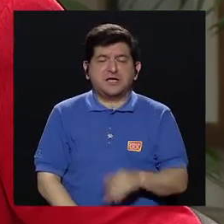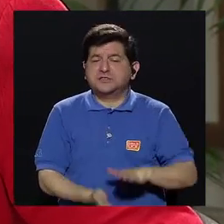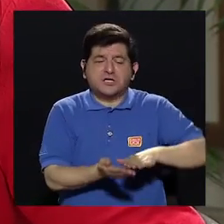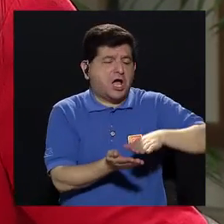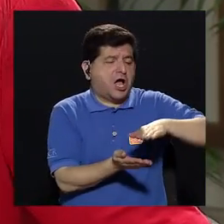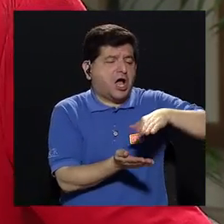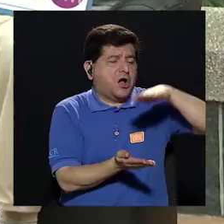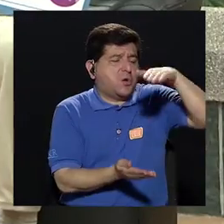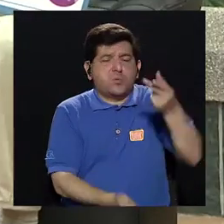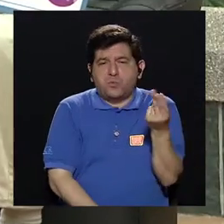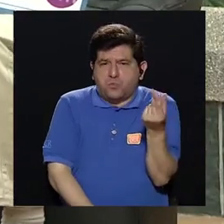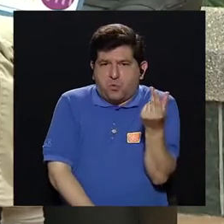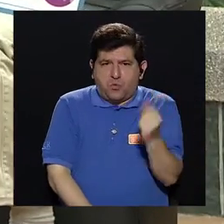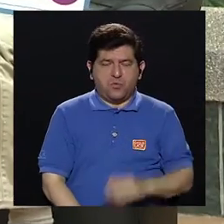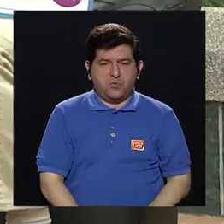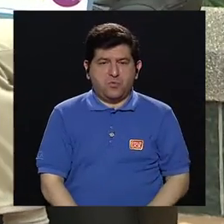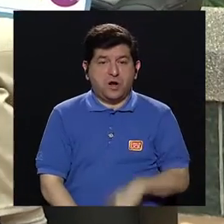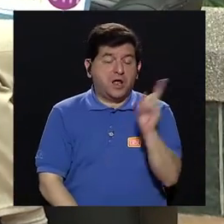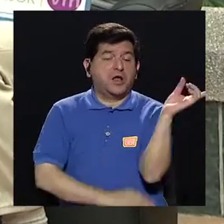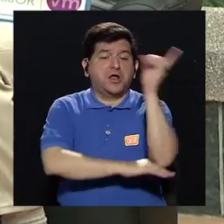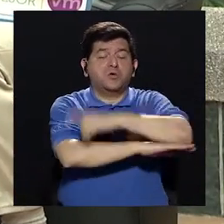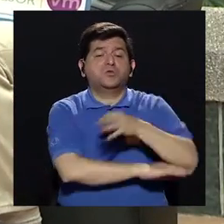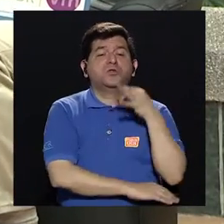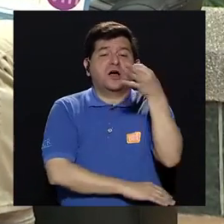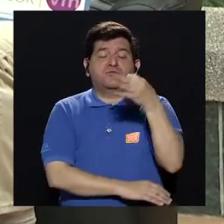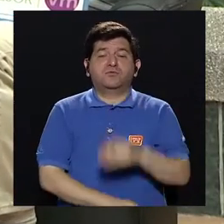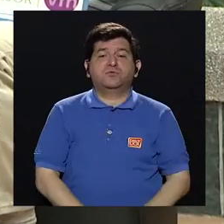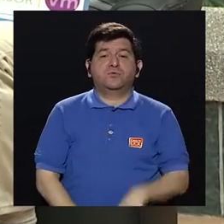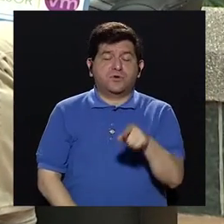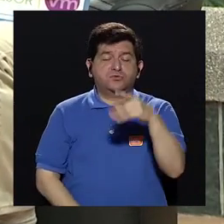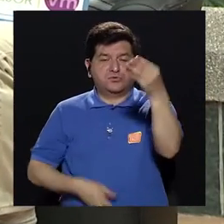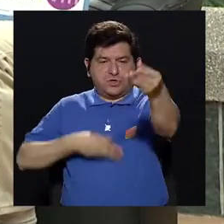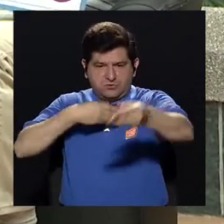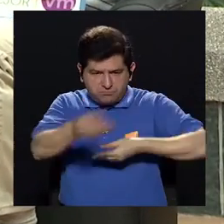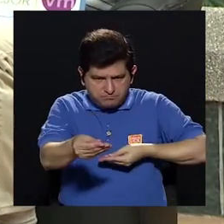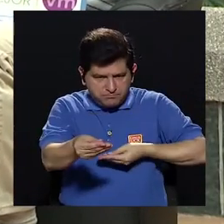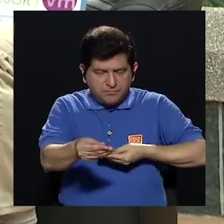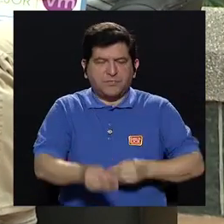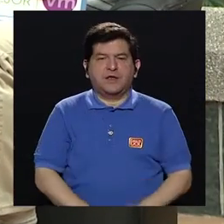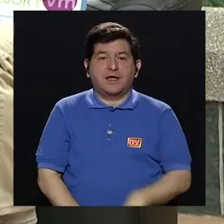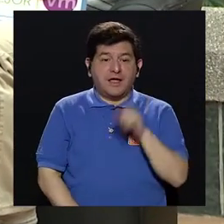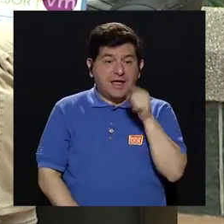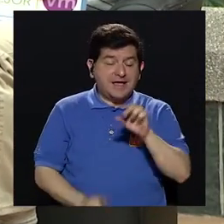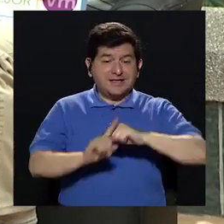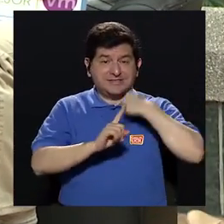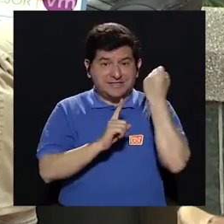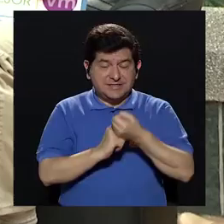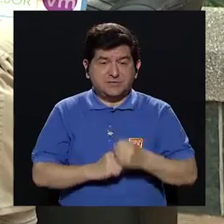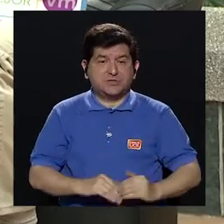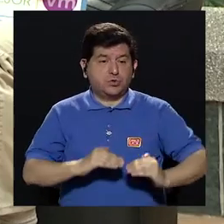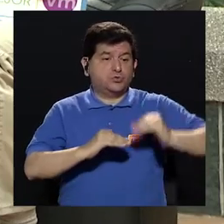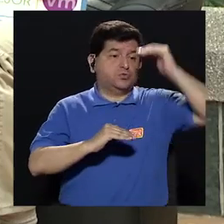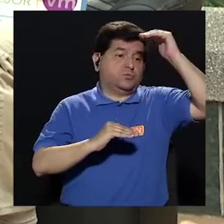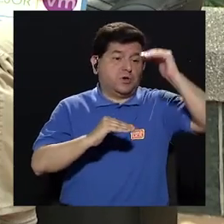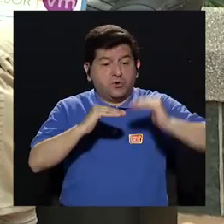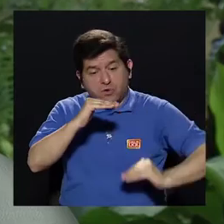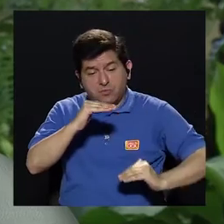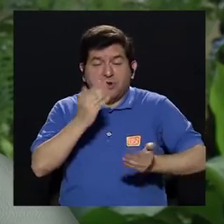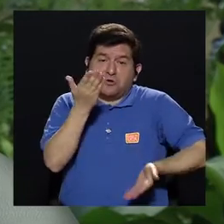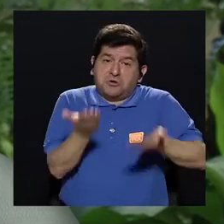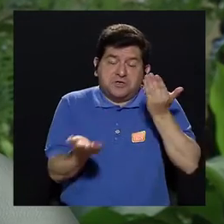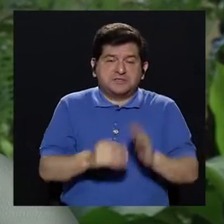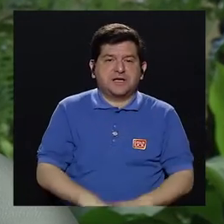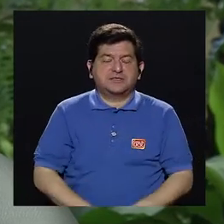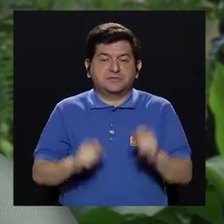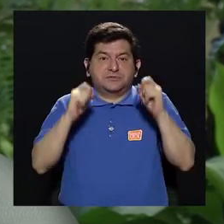una acumulación de dinero que algún día le tiene que dar un retorno, ahora, ese retorno puede ser mayor o menor, que